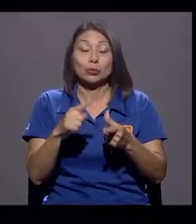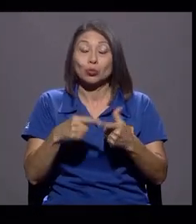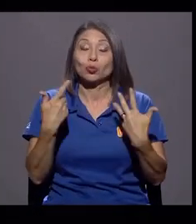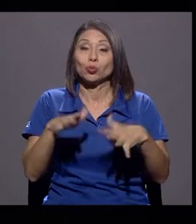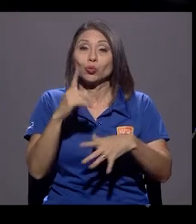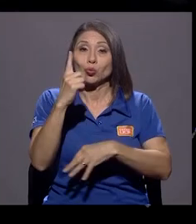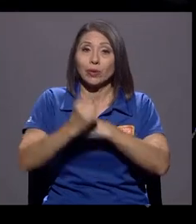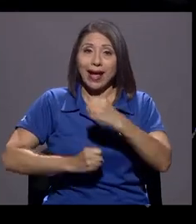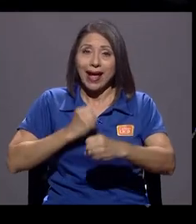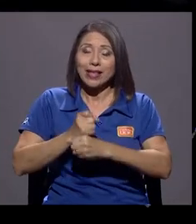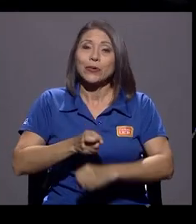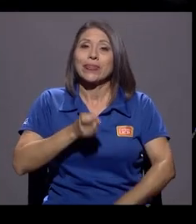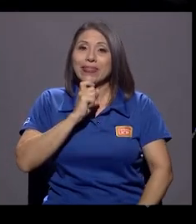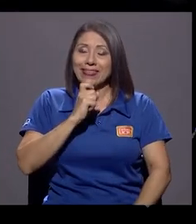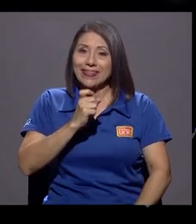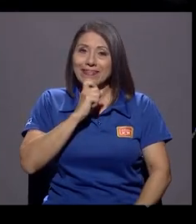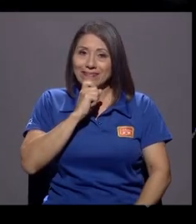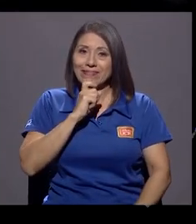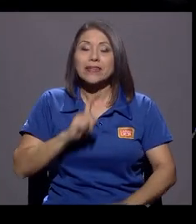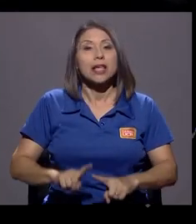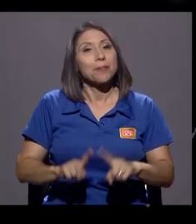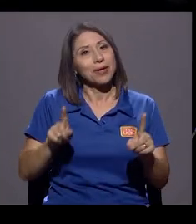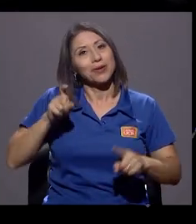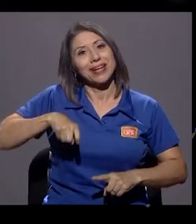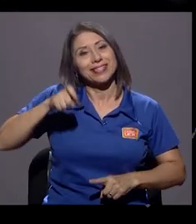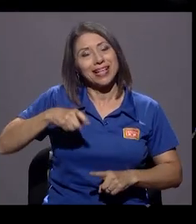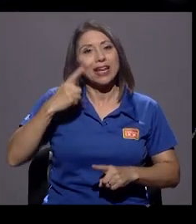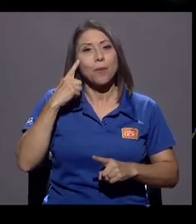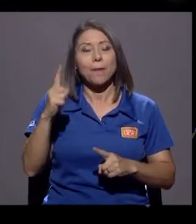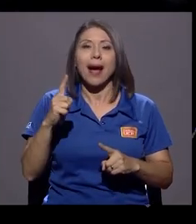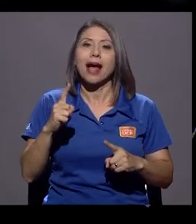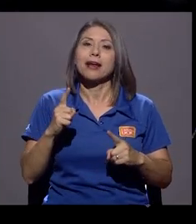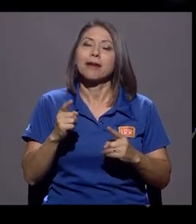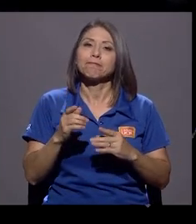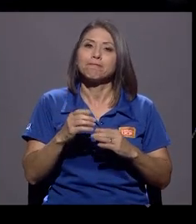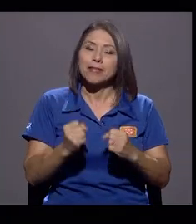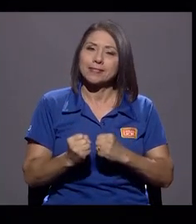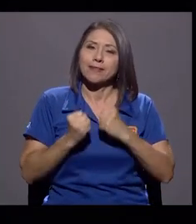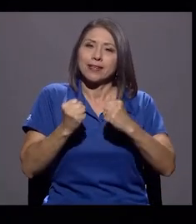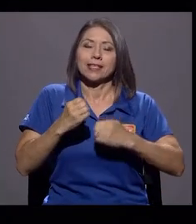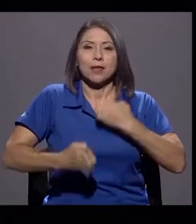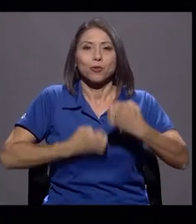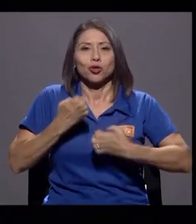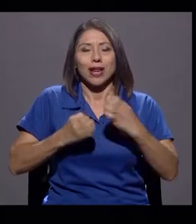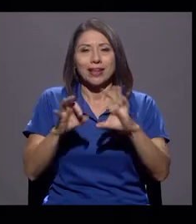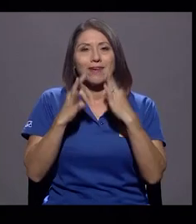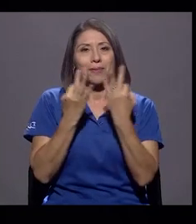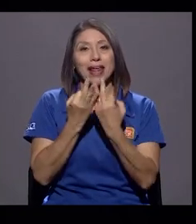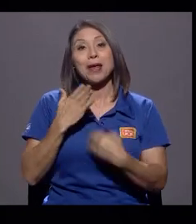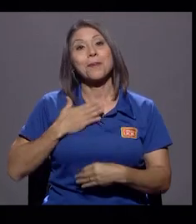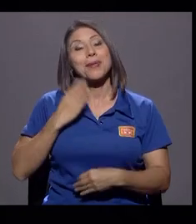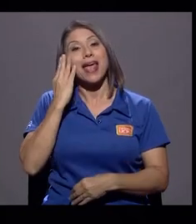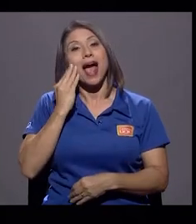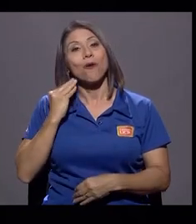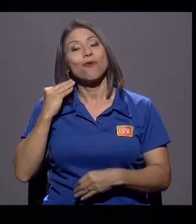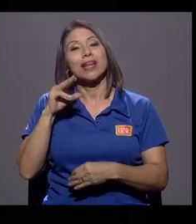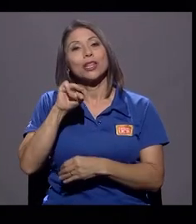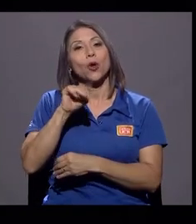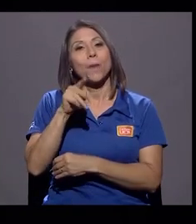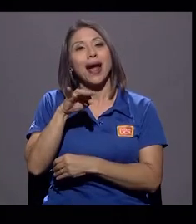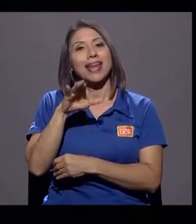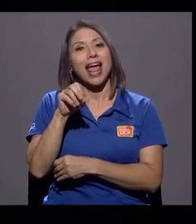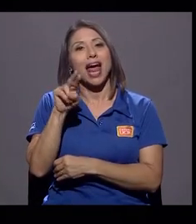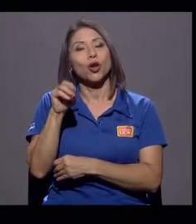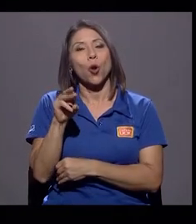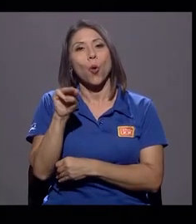año difícil, pero era necesario por la estabilidad emocional y familiar. Y así a mi abuelito Mariano Mora, cuídate mucho